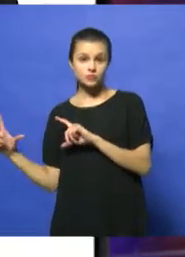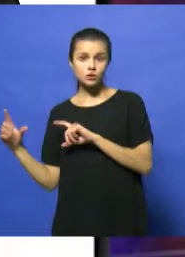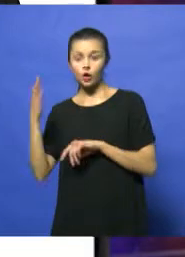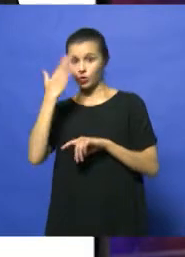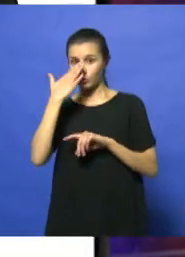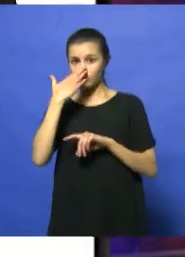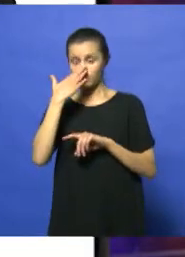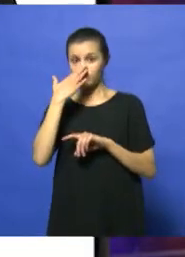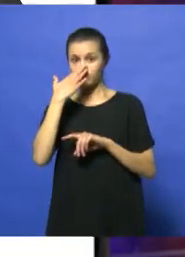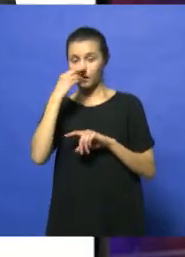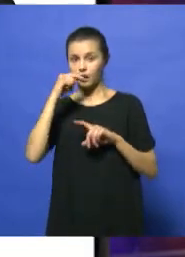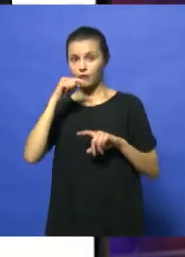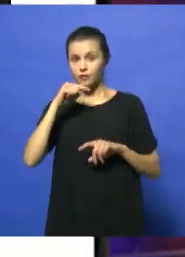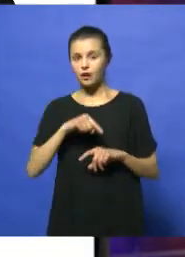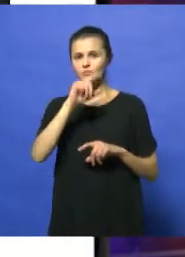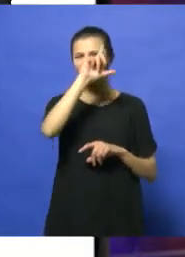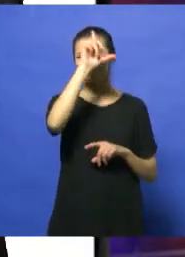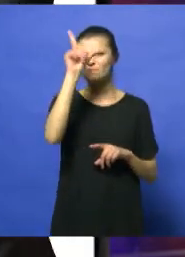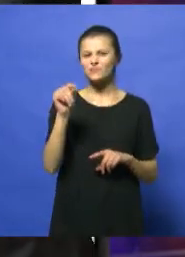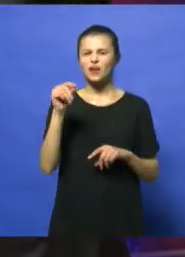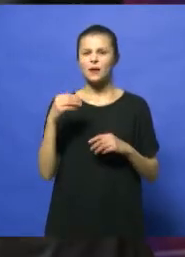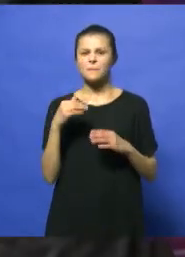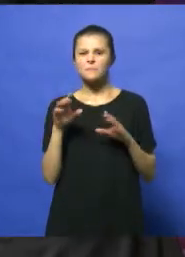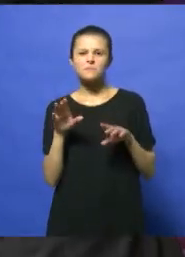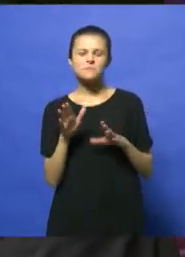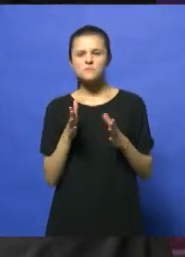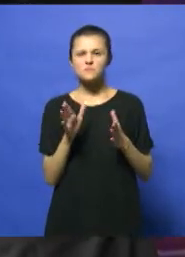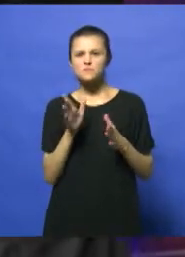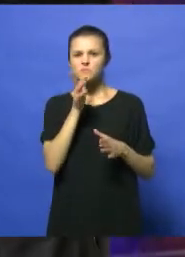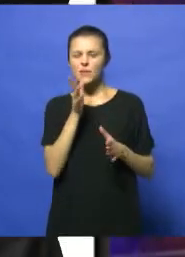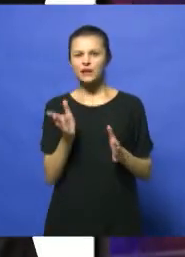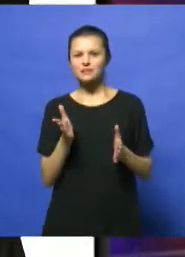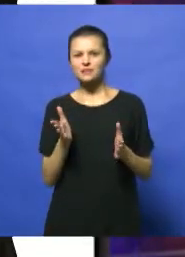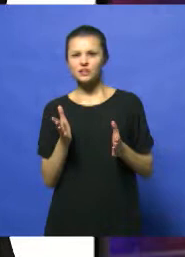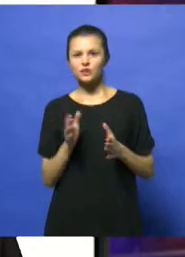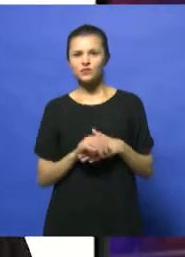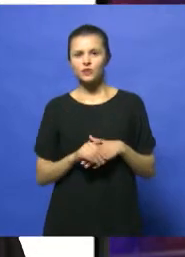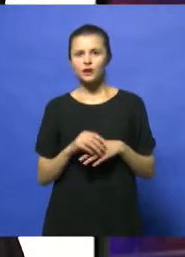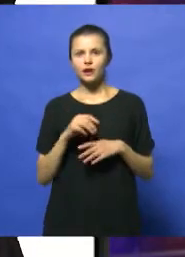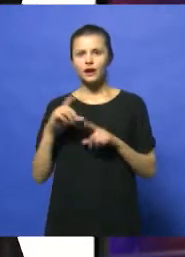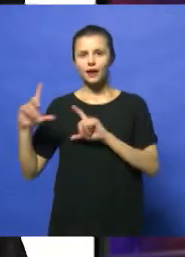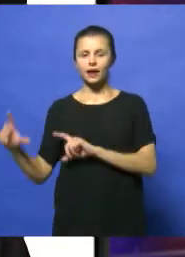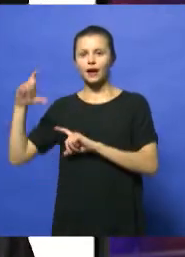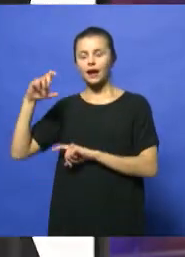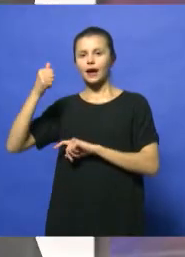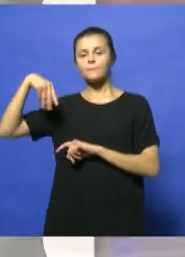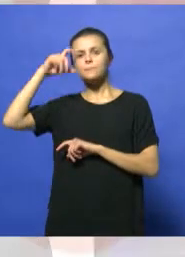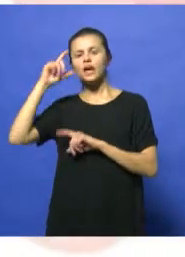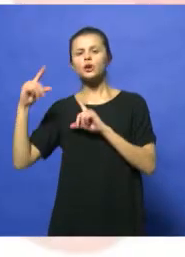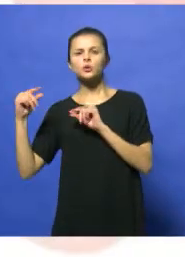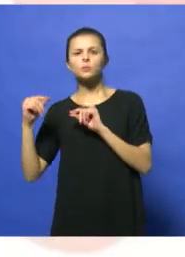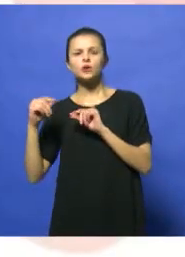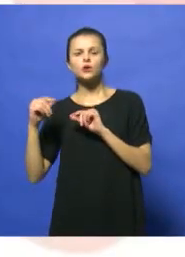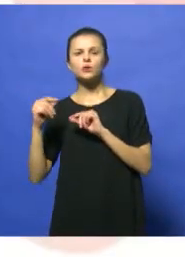similar a lo que ha aparecido en el resto del país? Buscamos rápidamente a ver qué es lo que dice la CAME, a ver si también los números son parecidos.